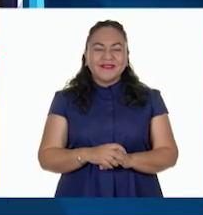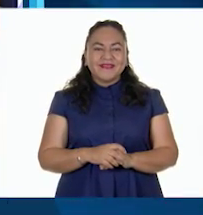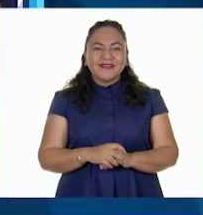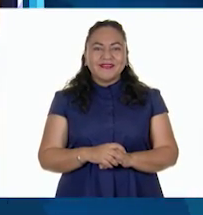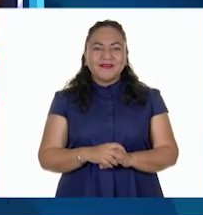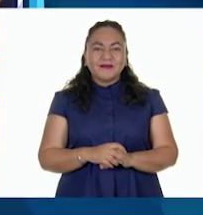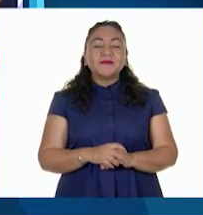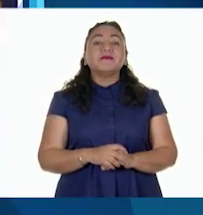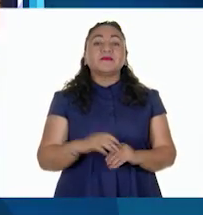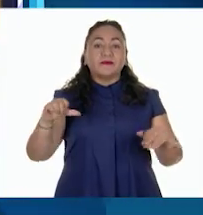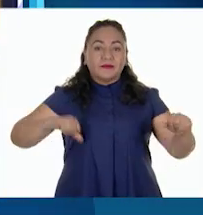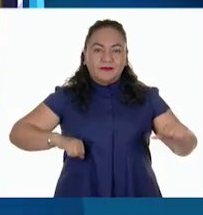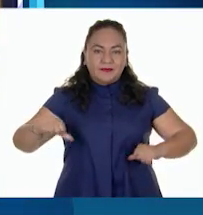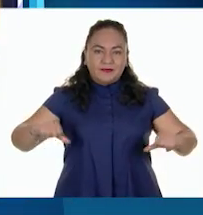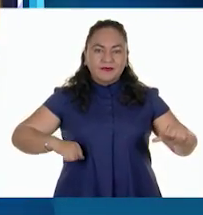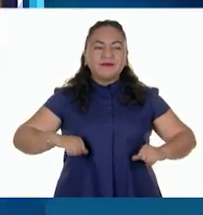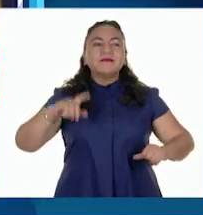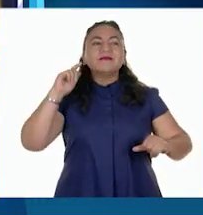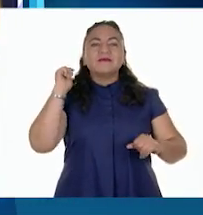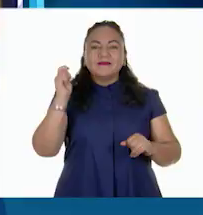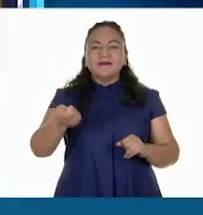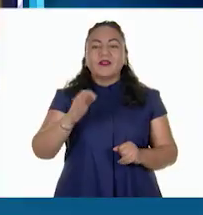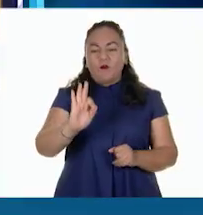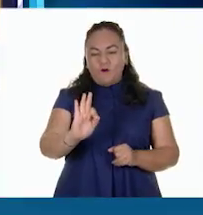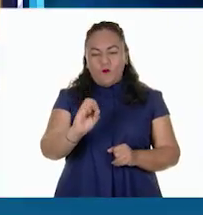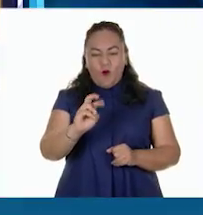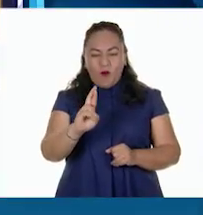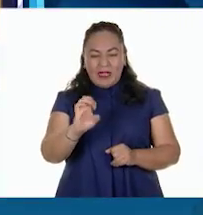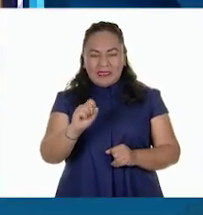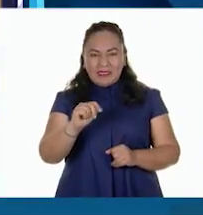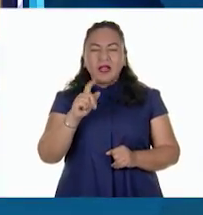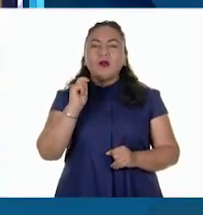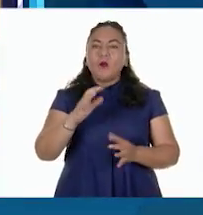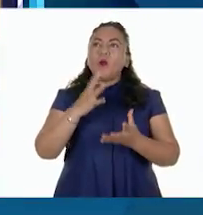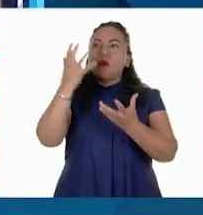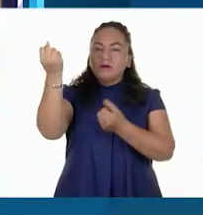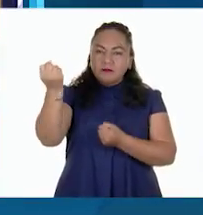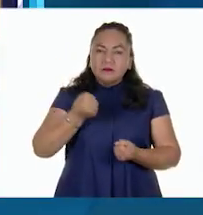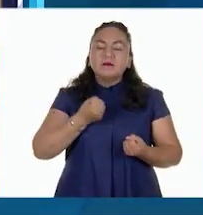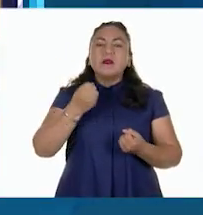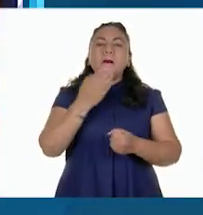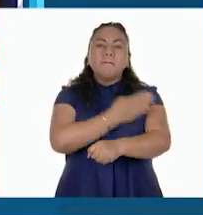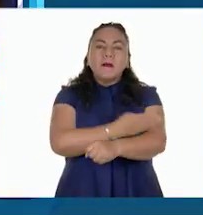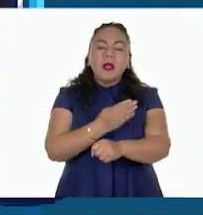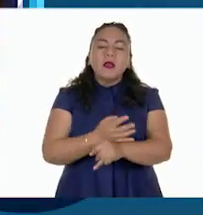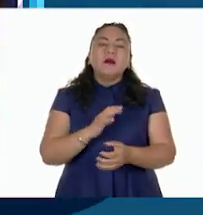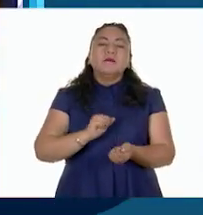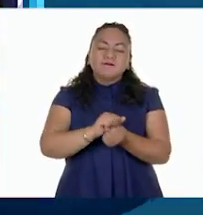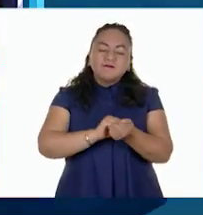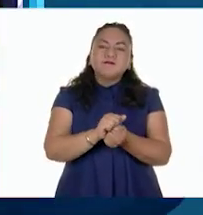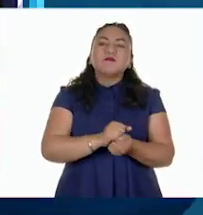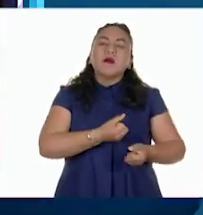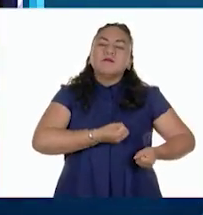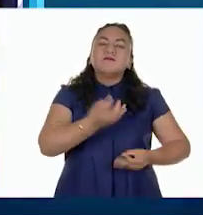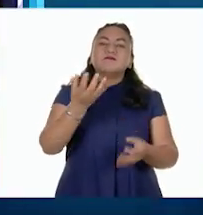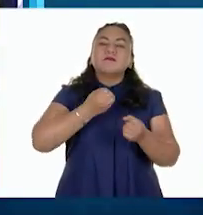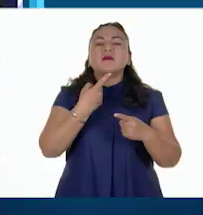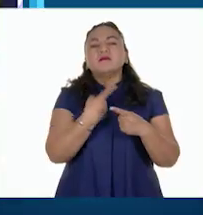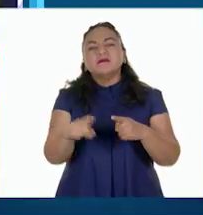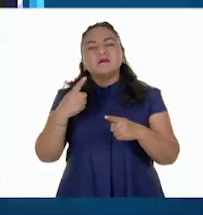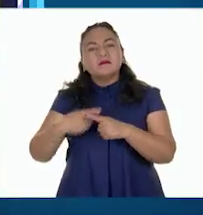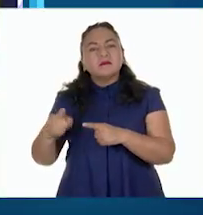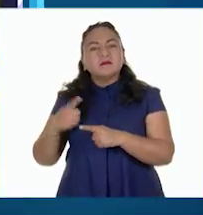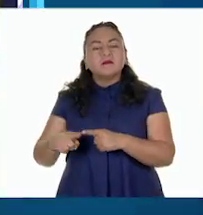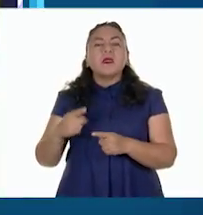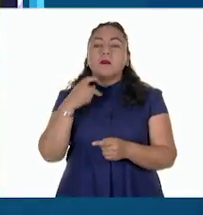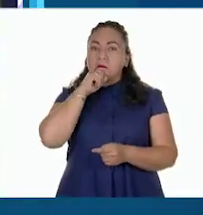La actividad forestal es la responsable de extraer, transformar y comercializar maderas y otros productos forestales que